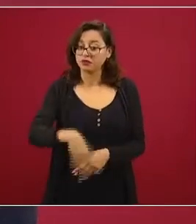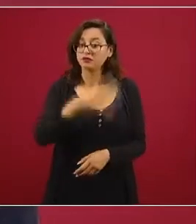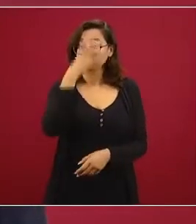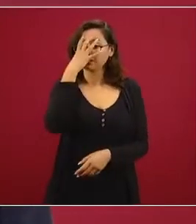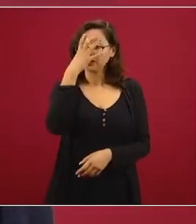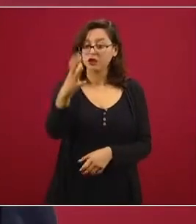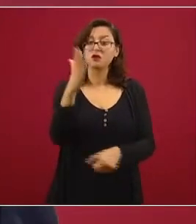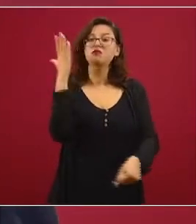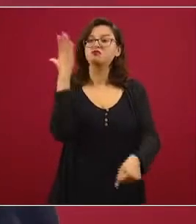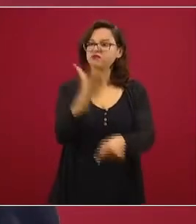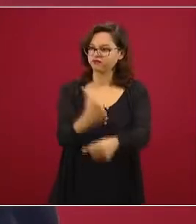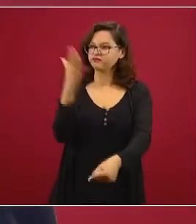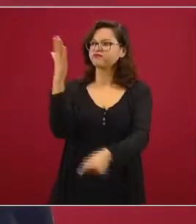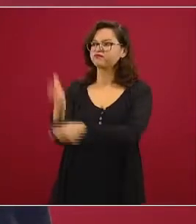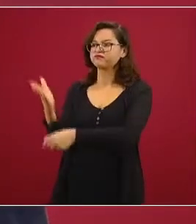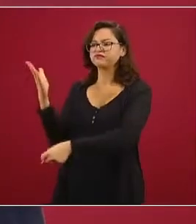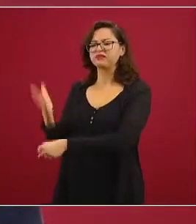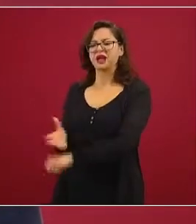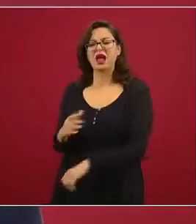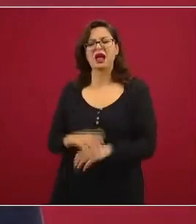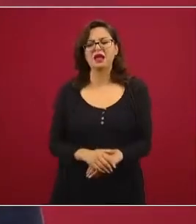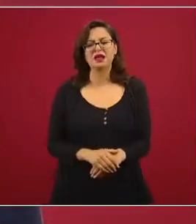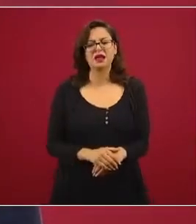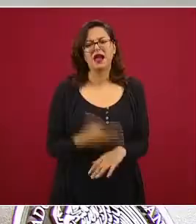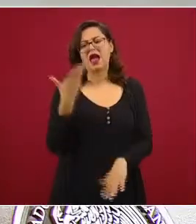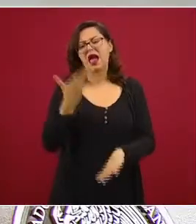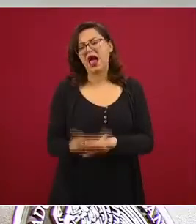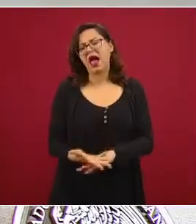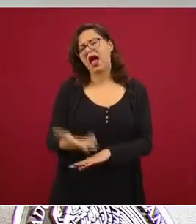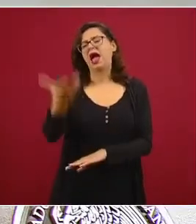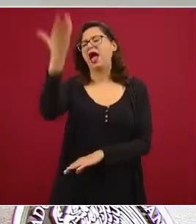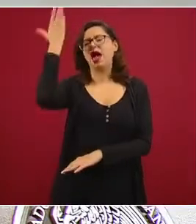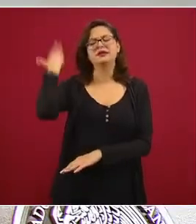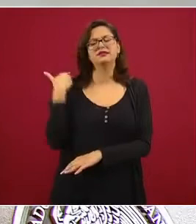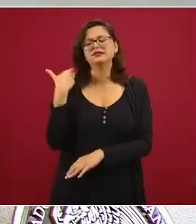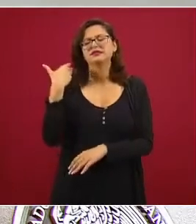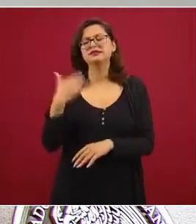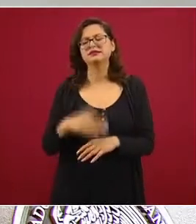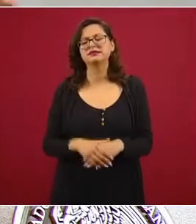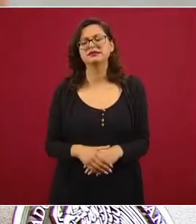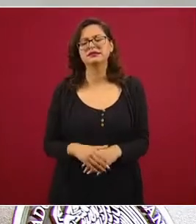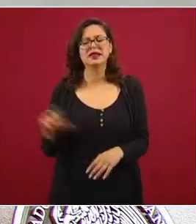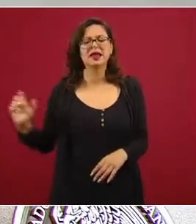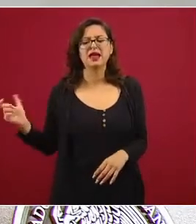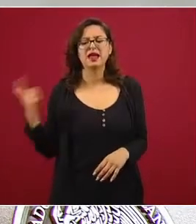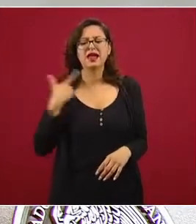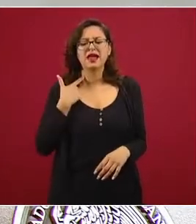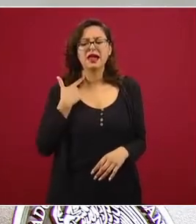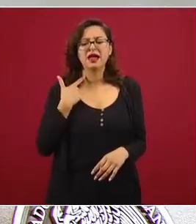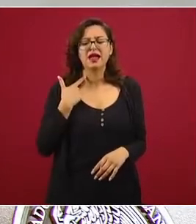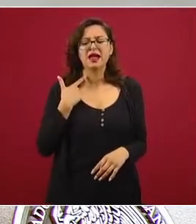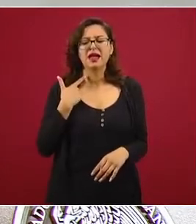¿Cuándo se había llegado a que un